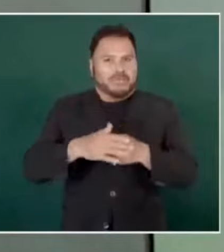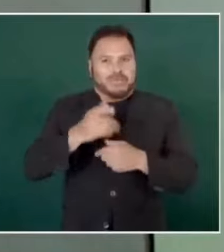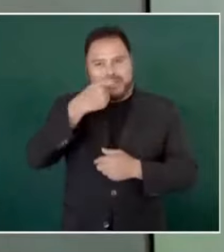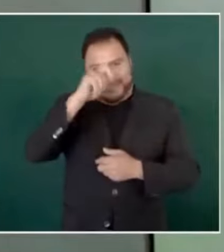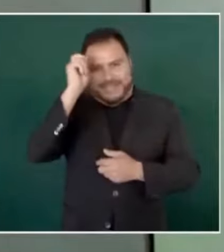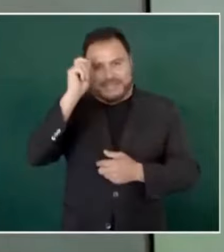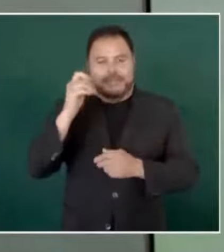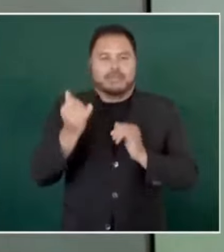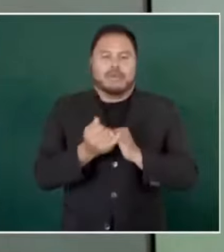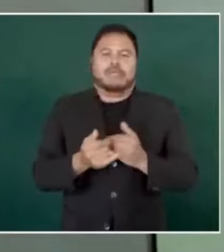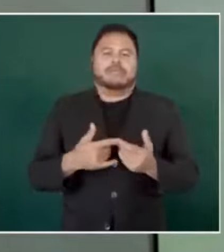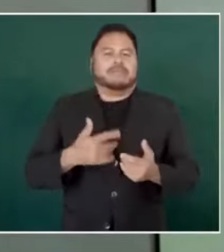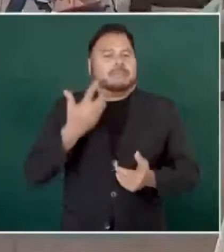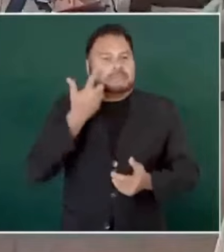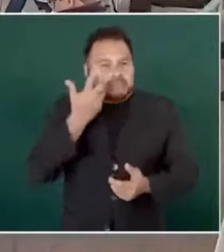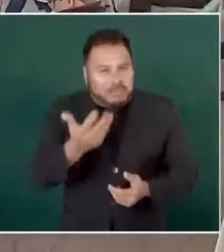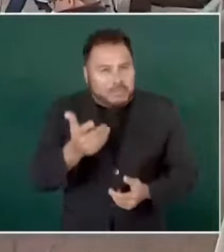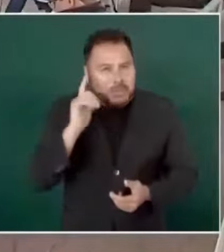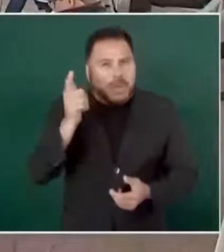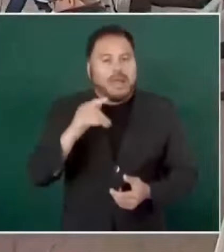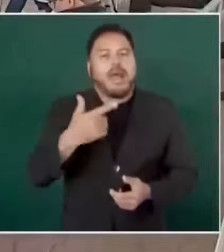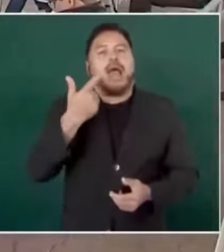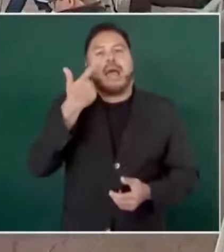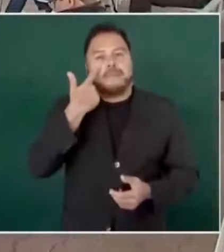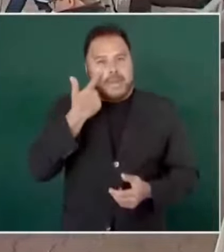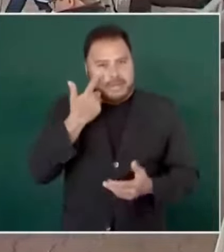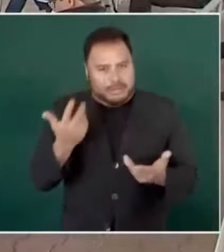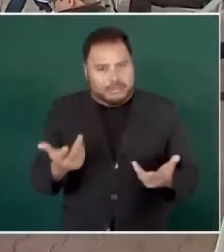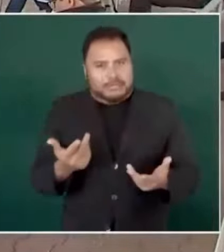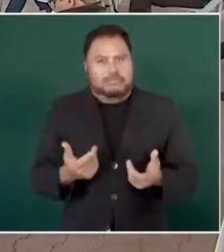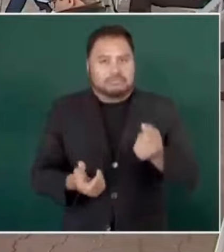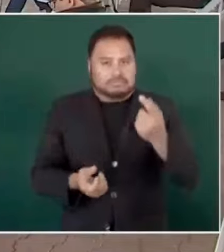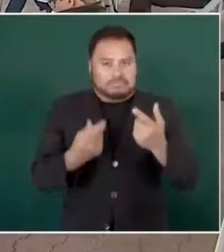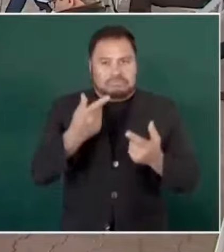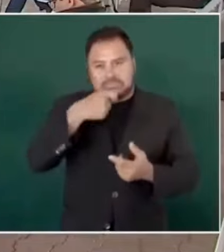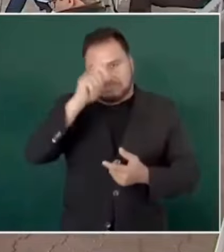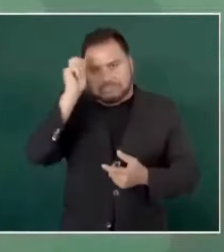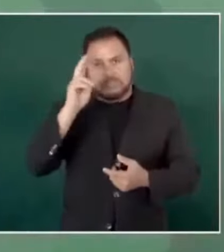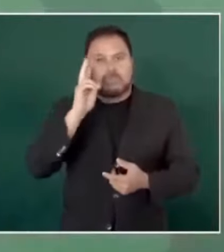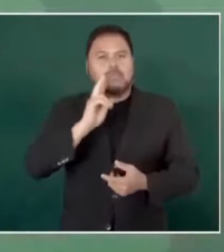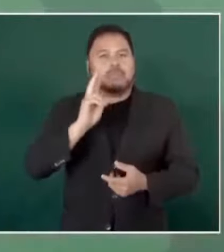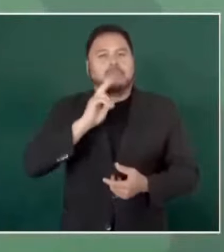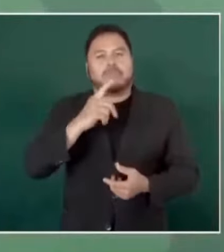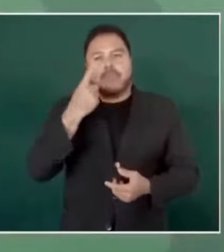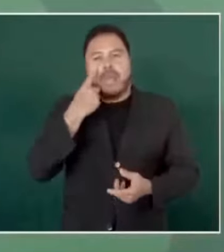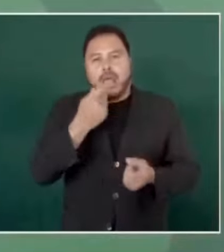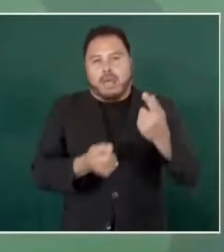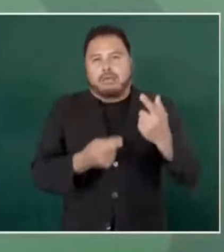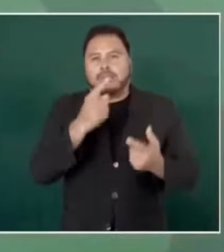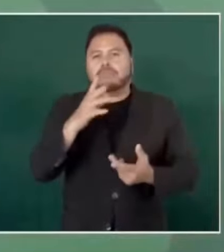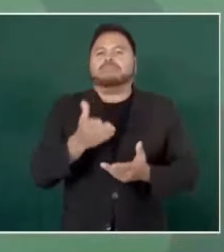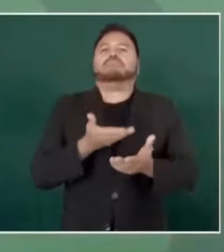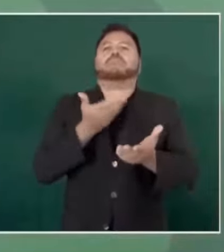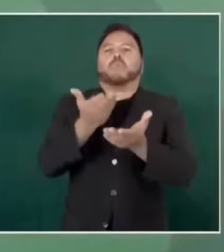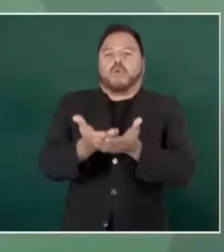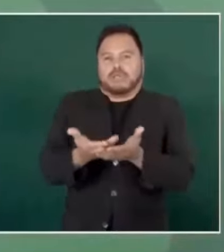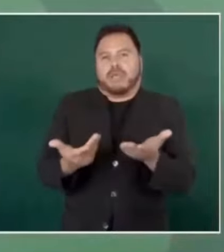escuchar de algunos de los candidatos un planteamiento